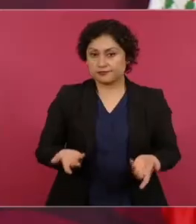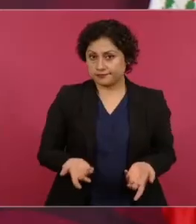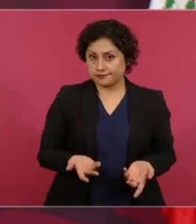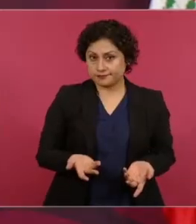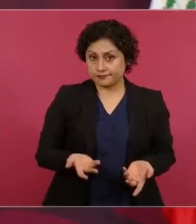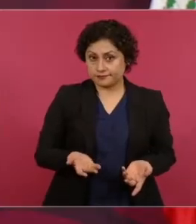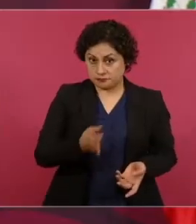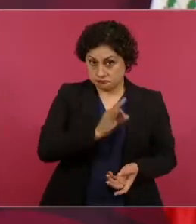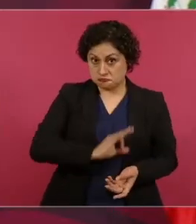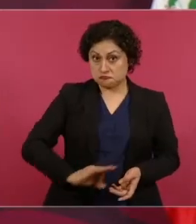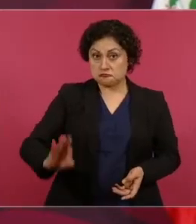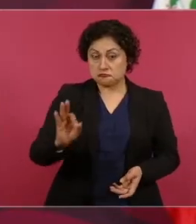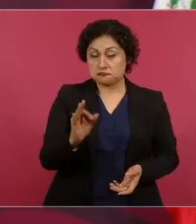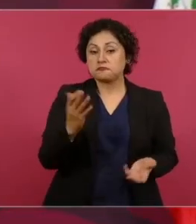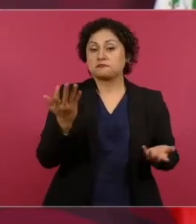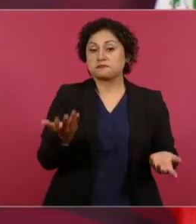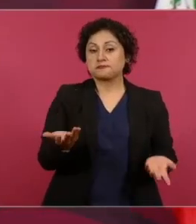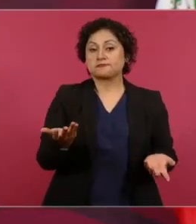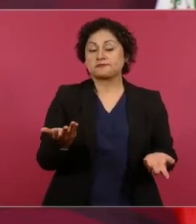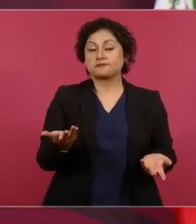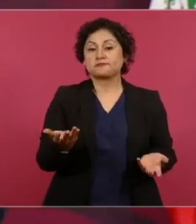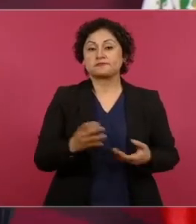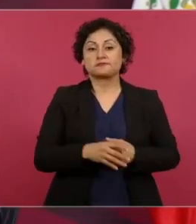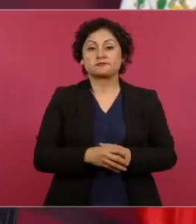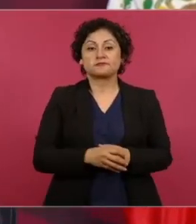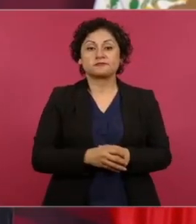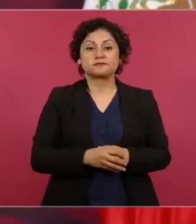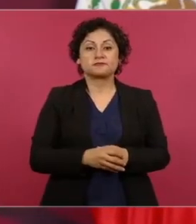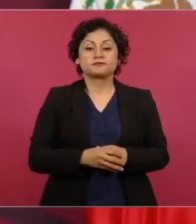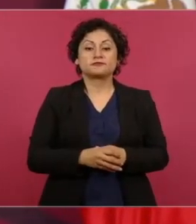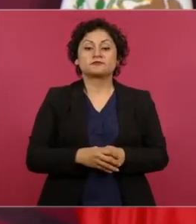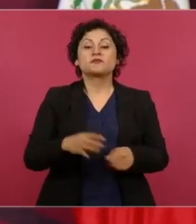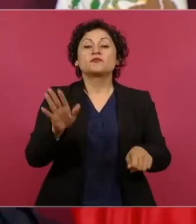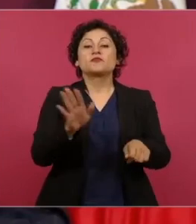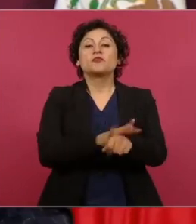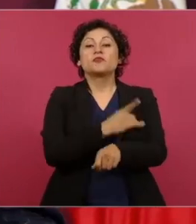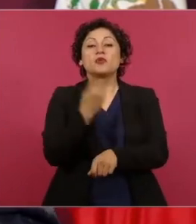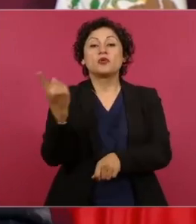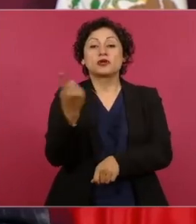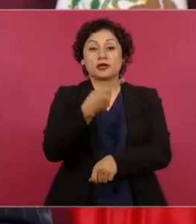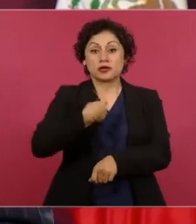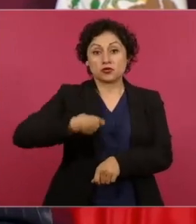levantando ningún falso.